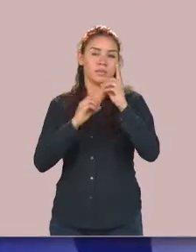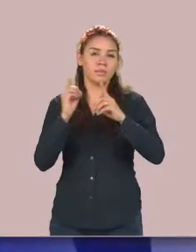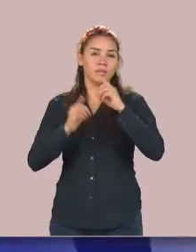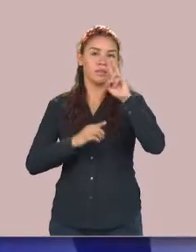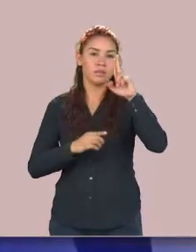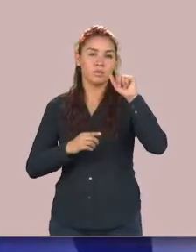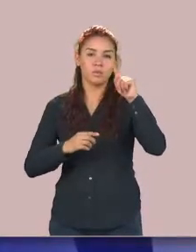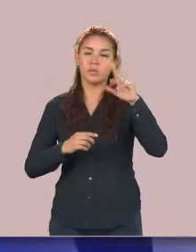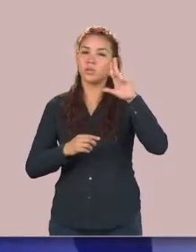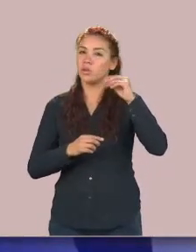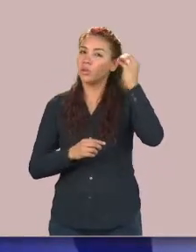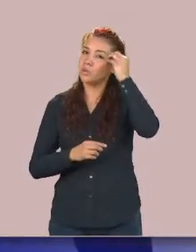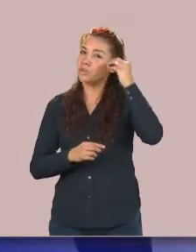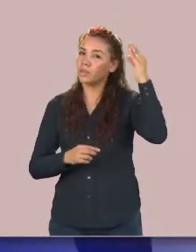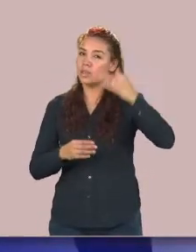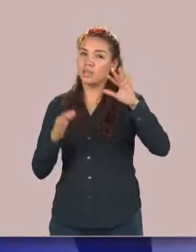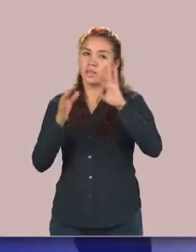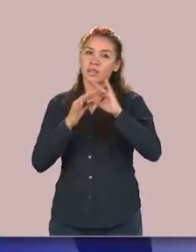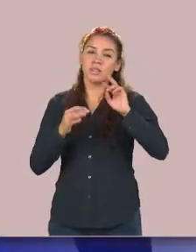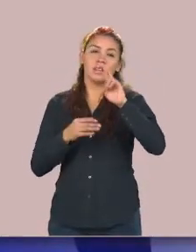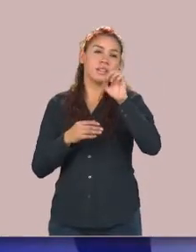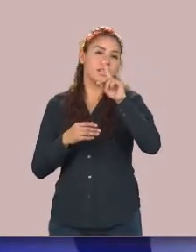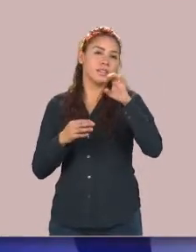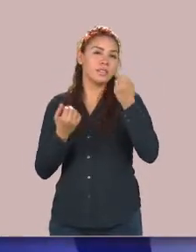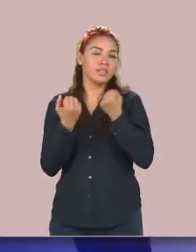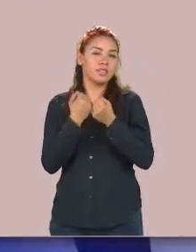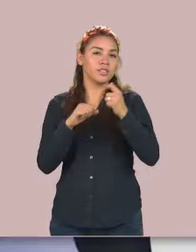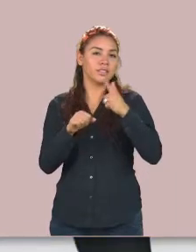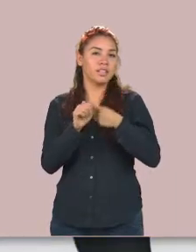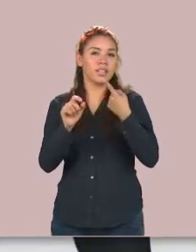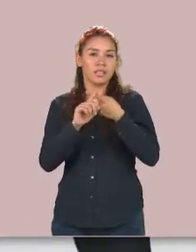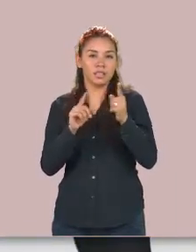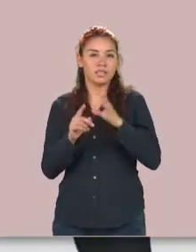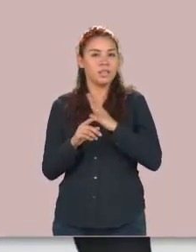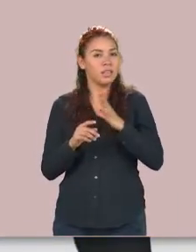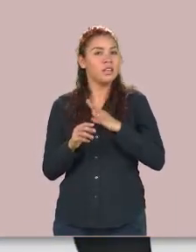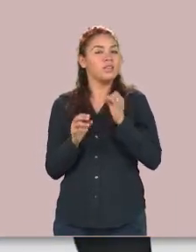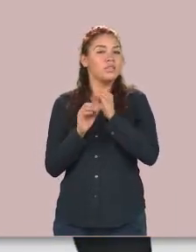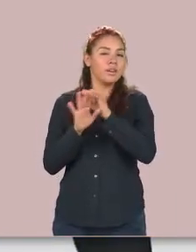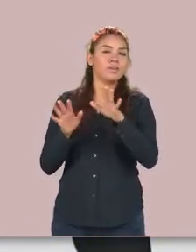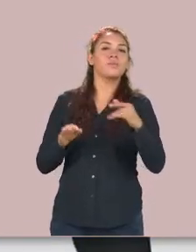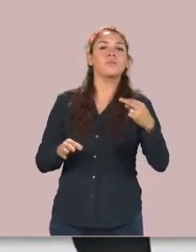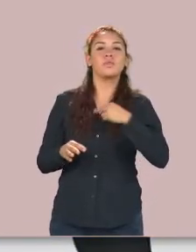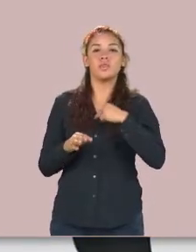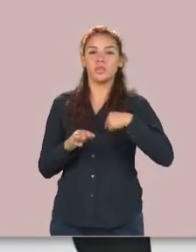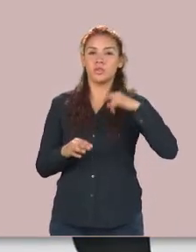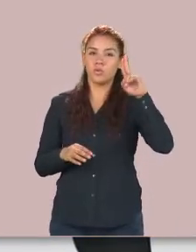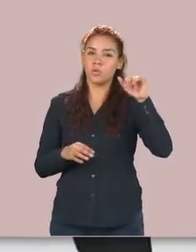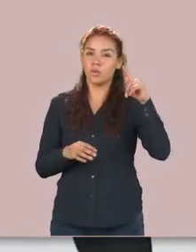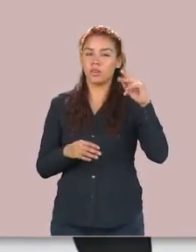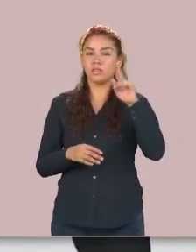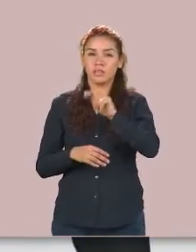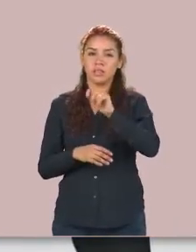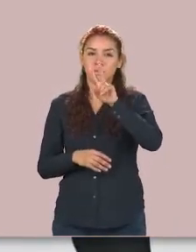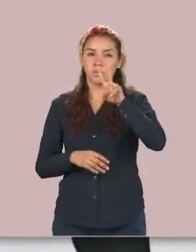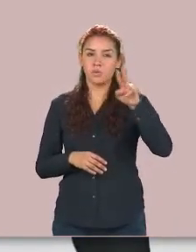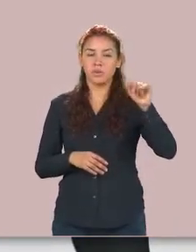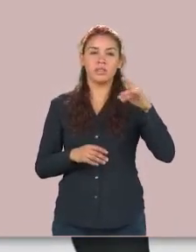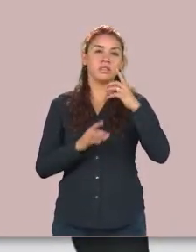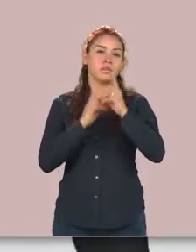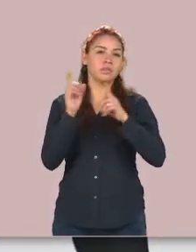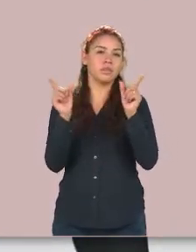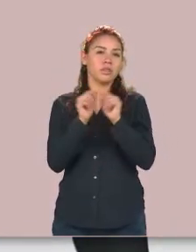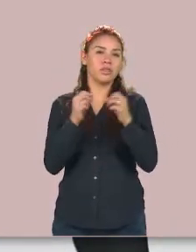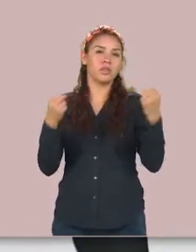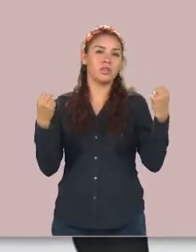en redes sociales en cada espacio virtual donde tenemos interacción somos Televisión Universitaria y esto es Deportes en Corto nos vemos público